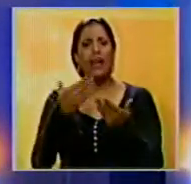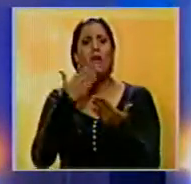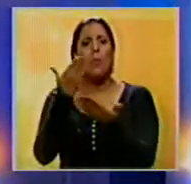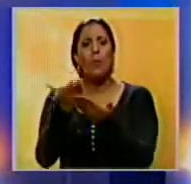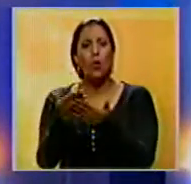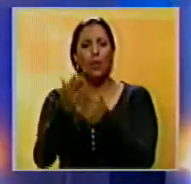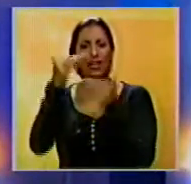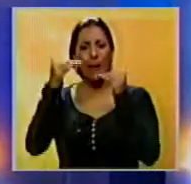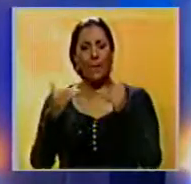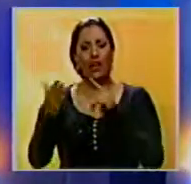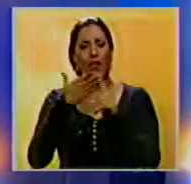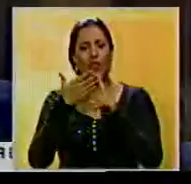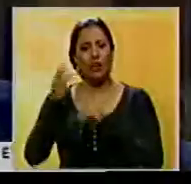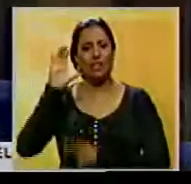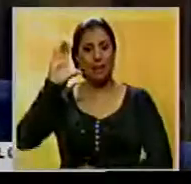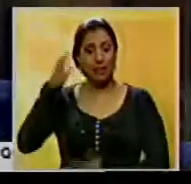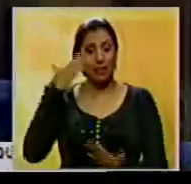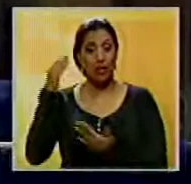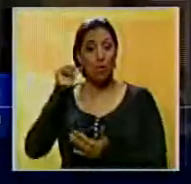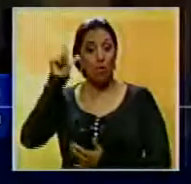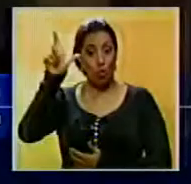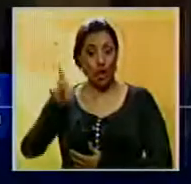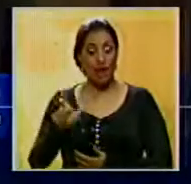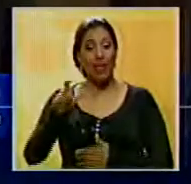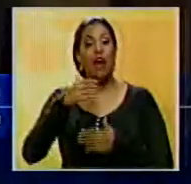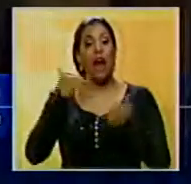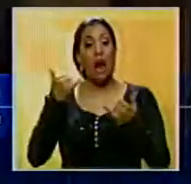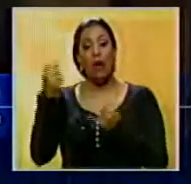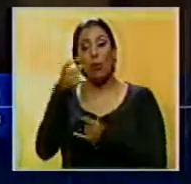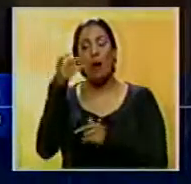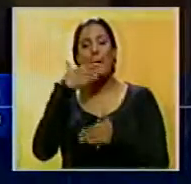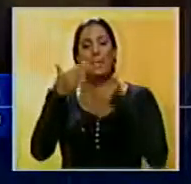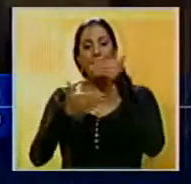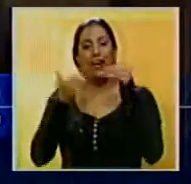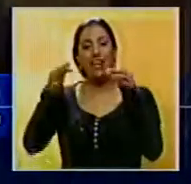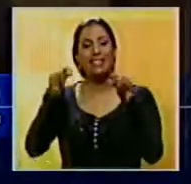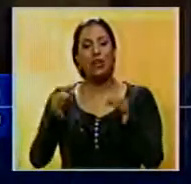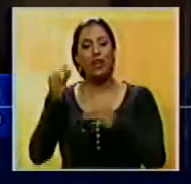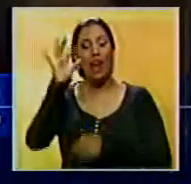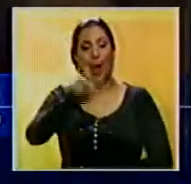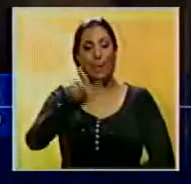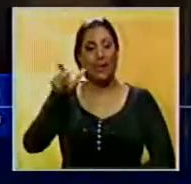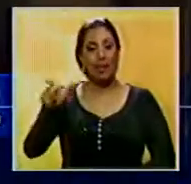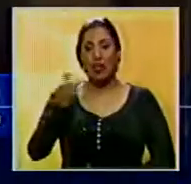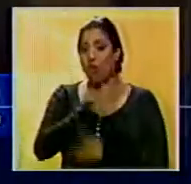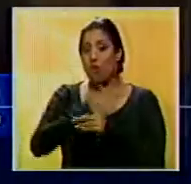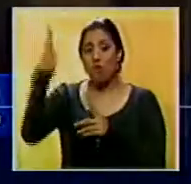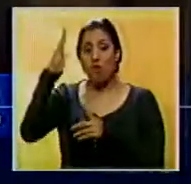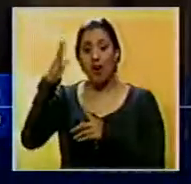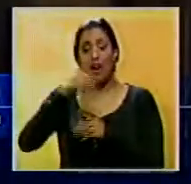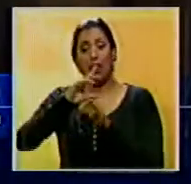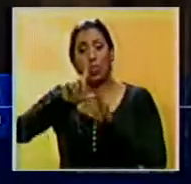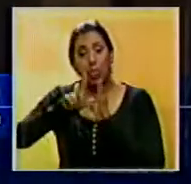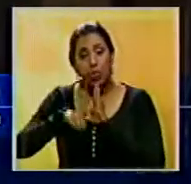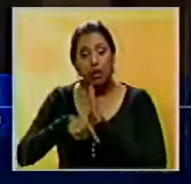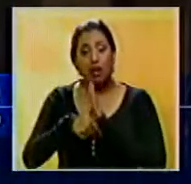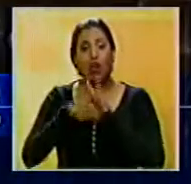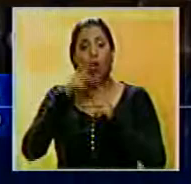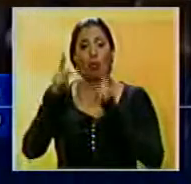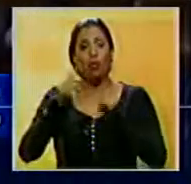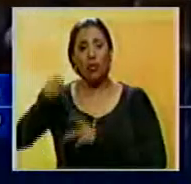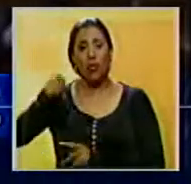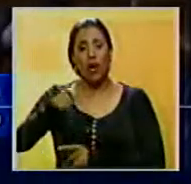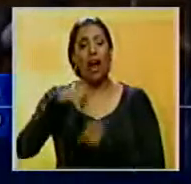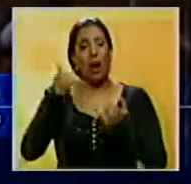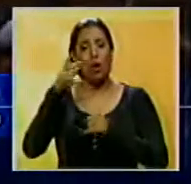índices de violencia en el país. Ortega Díaz precisó que se busca mejorar la seguridad ciudadana, erradicar el retardo procesal y que las